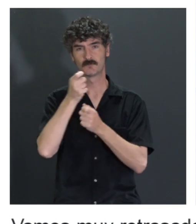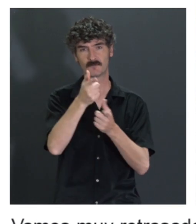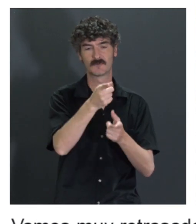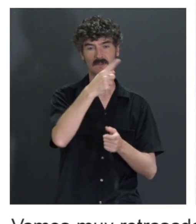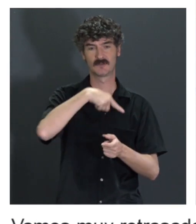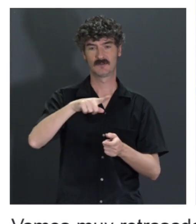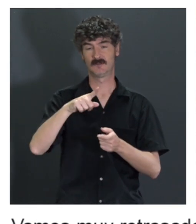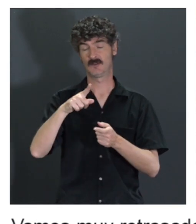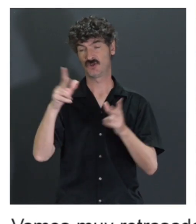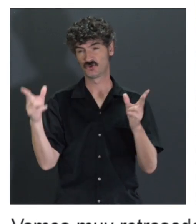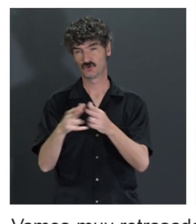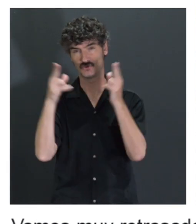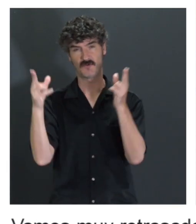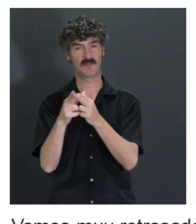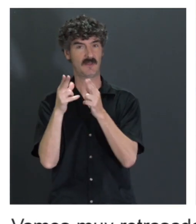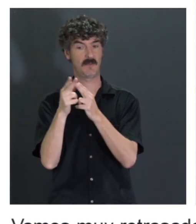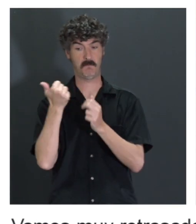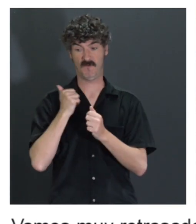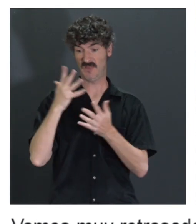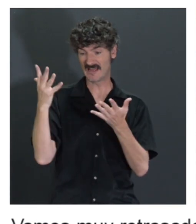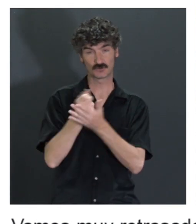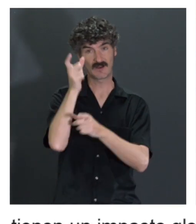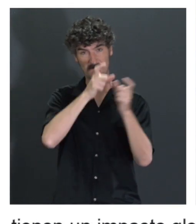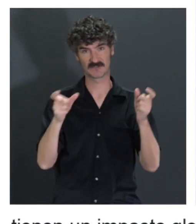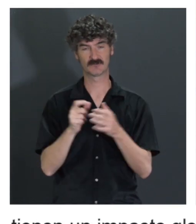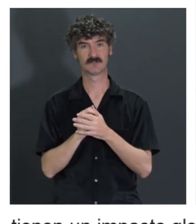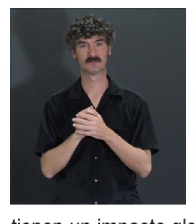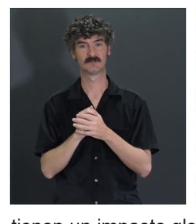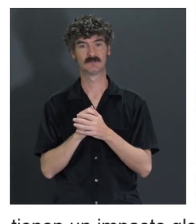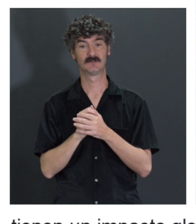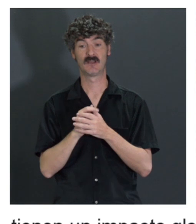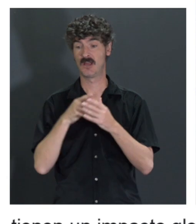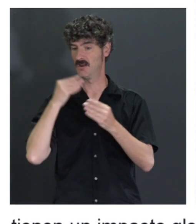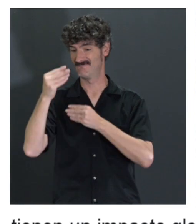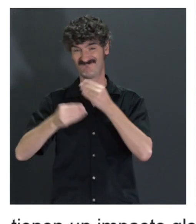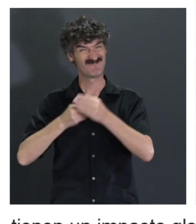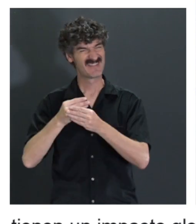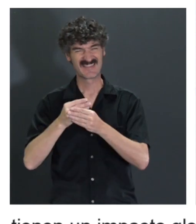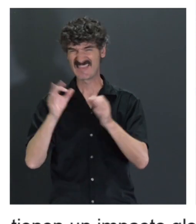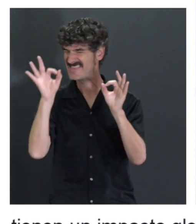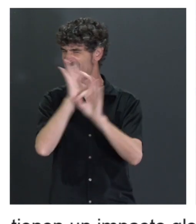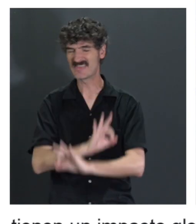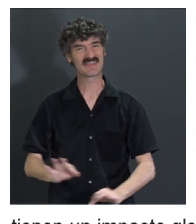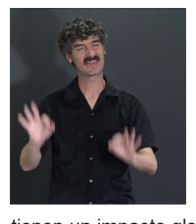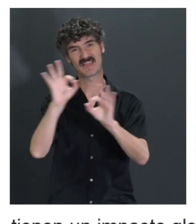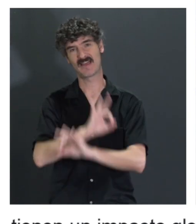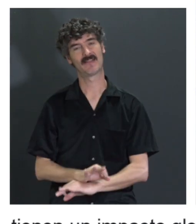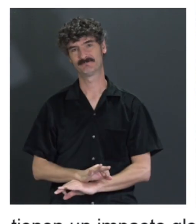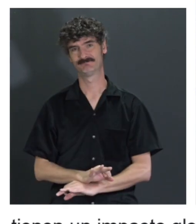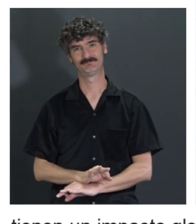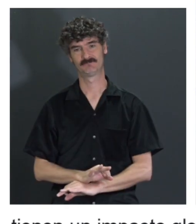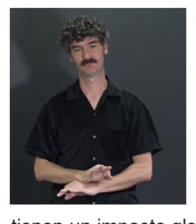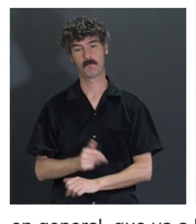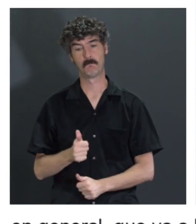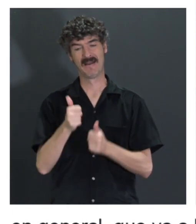la sociedad en general, que va a beneficiar a todas las personas. Y no se está haciendo prácticamente nada en España. Necesitamos dar